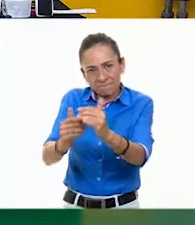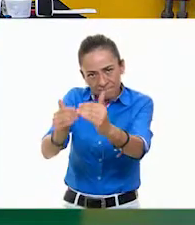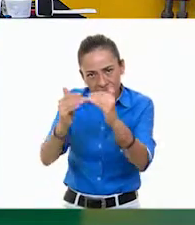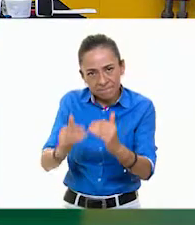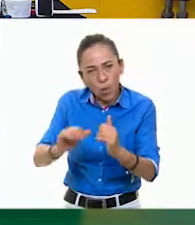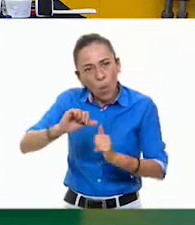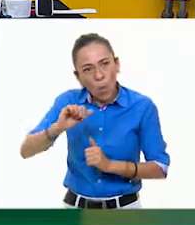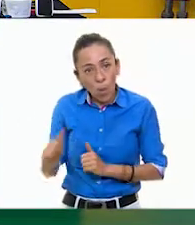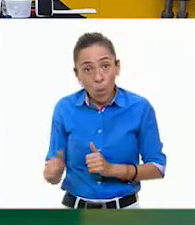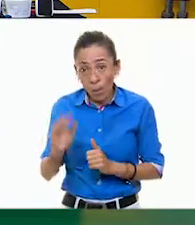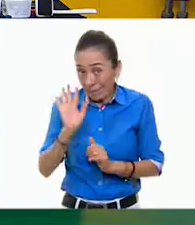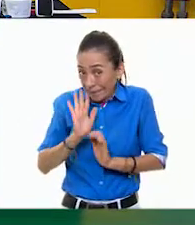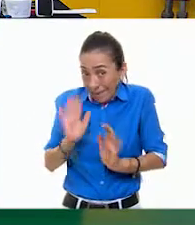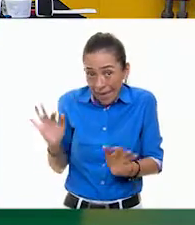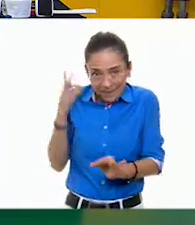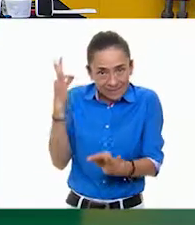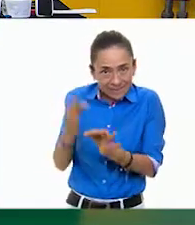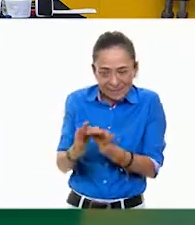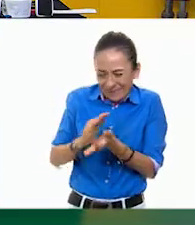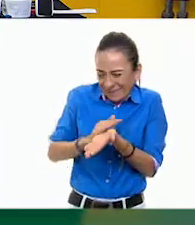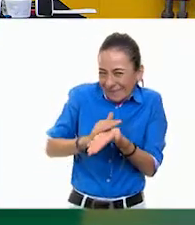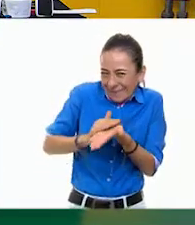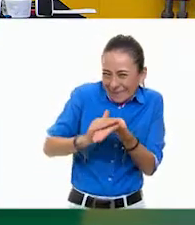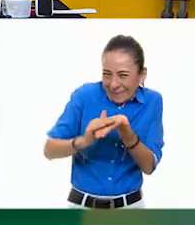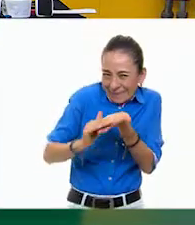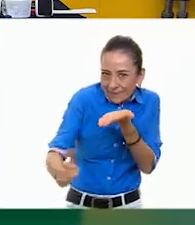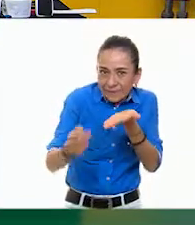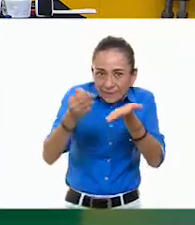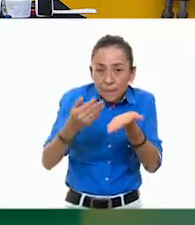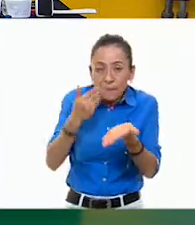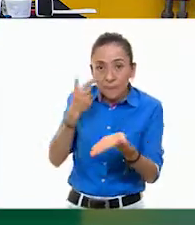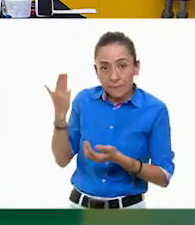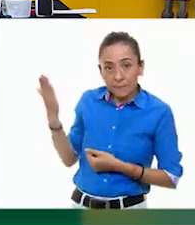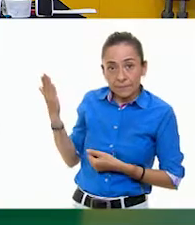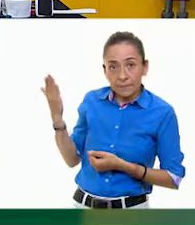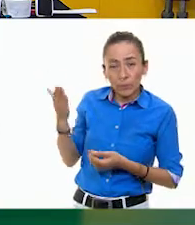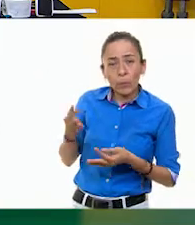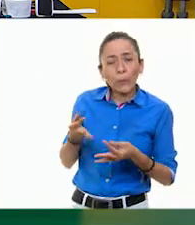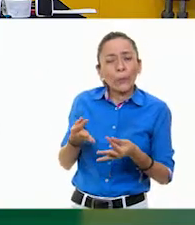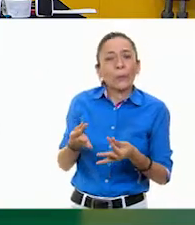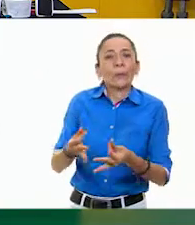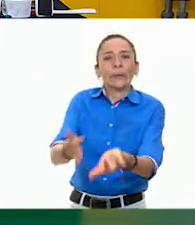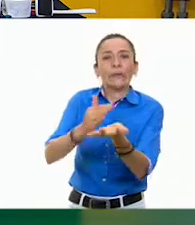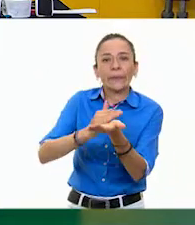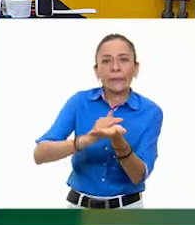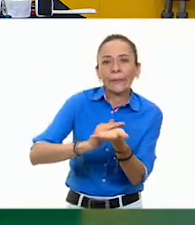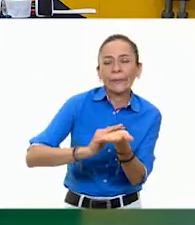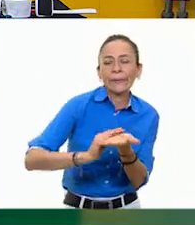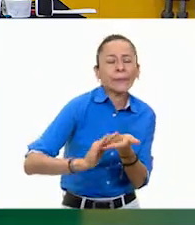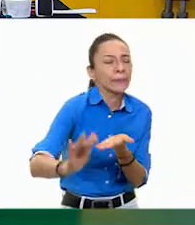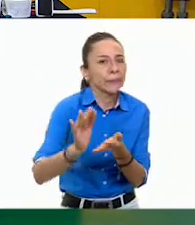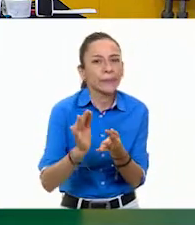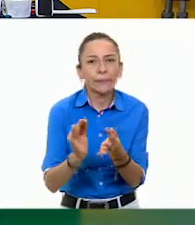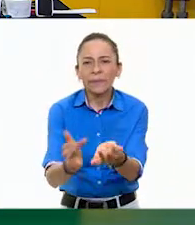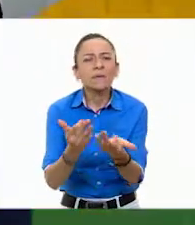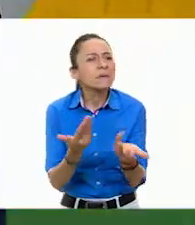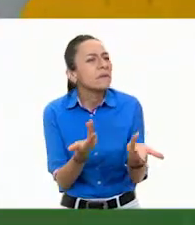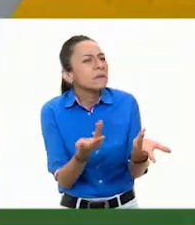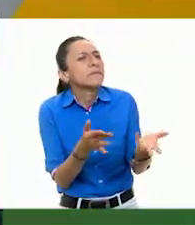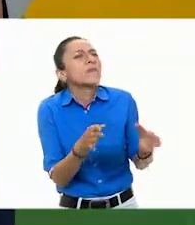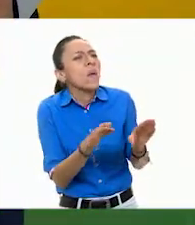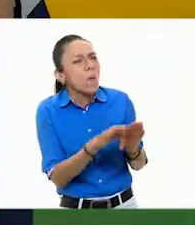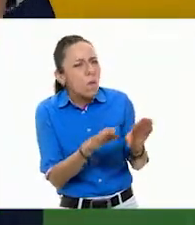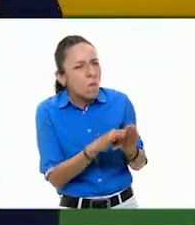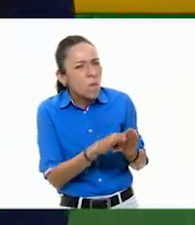quede tan parejito, aquí lo más parejito que se pueda y lo más liso. ¿Con eso cómo lo puedo hacer? Bueno, justamente